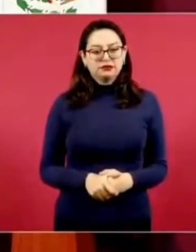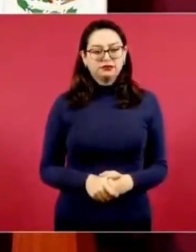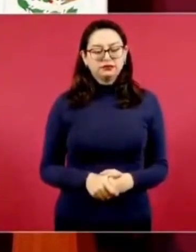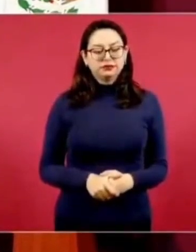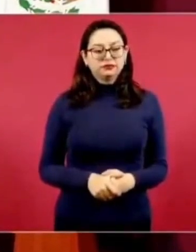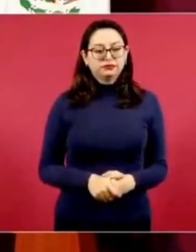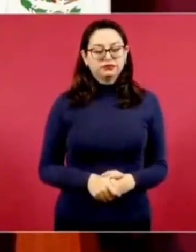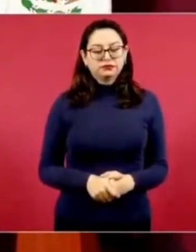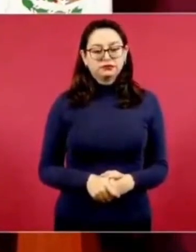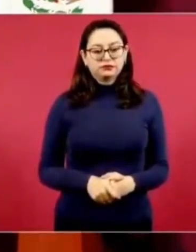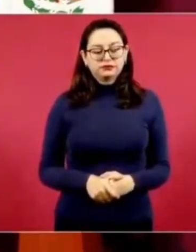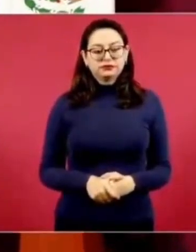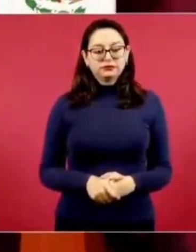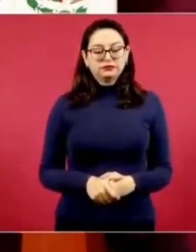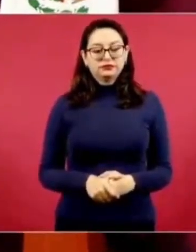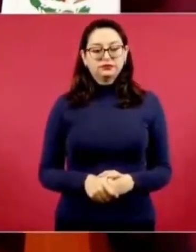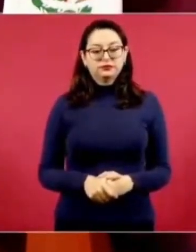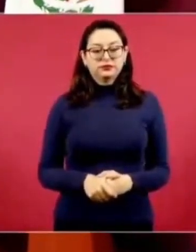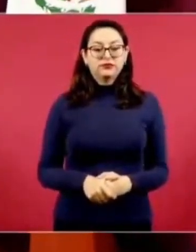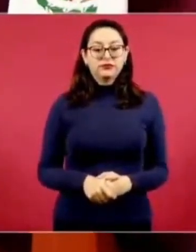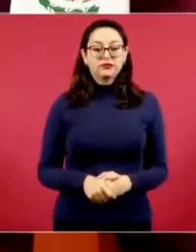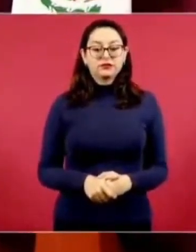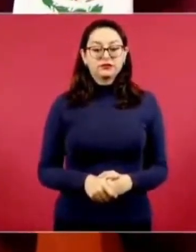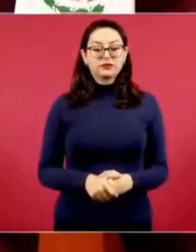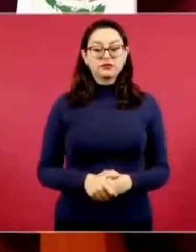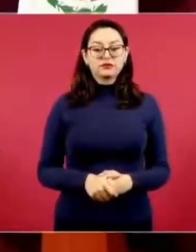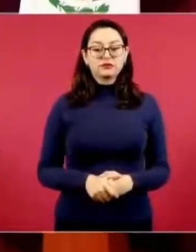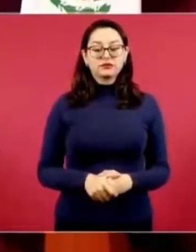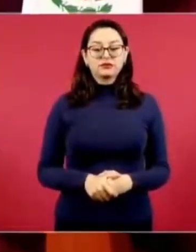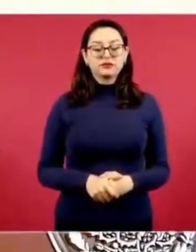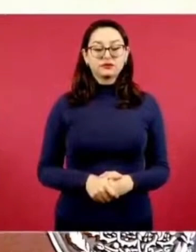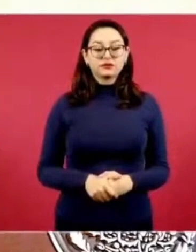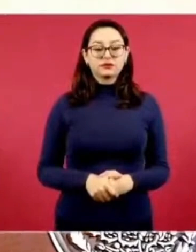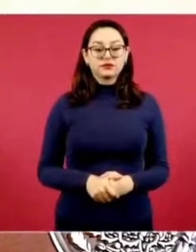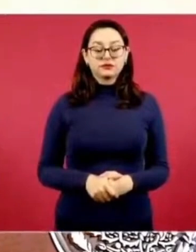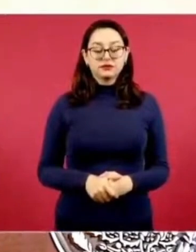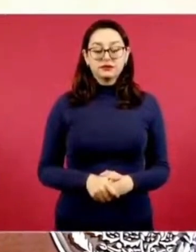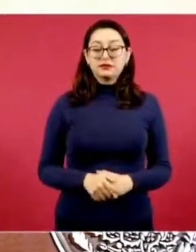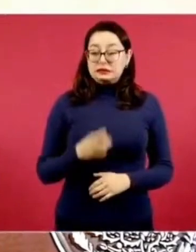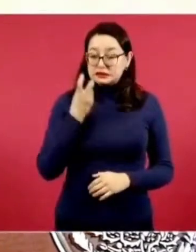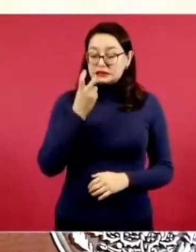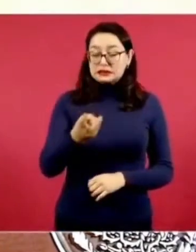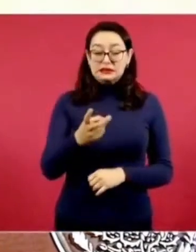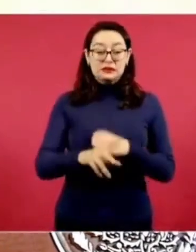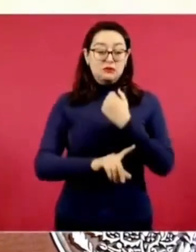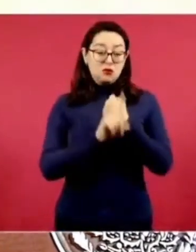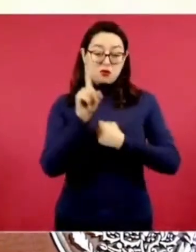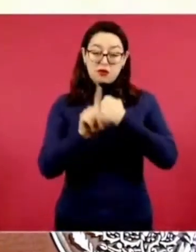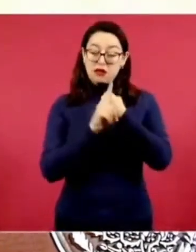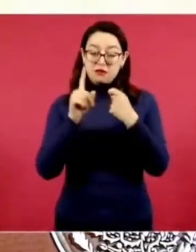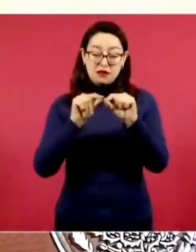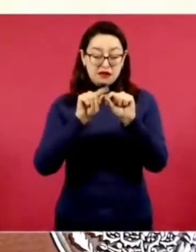Porque eso es lo que más ha dañado a México.